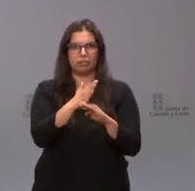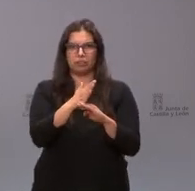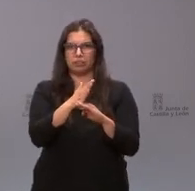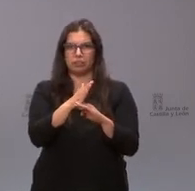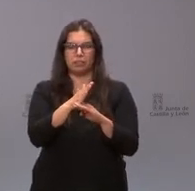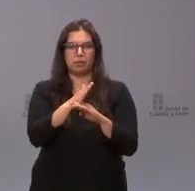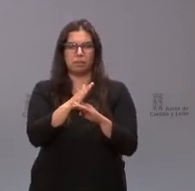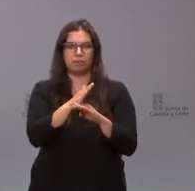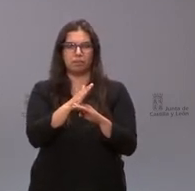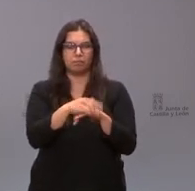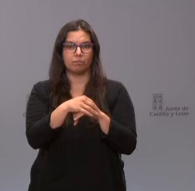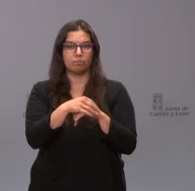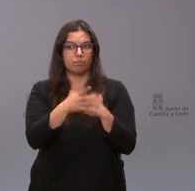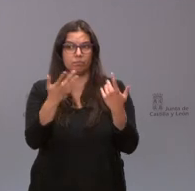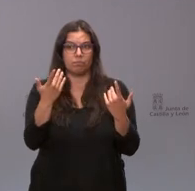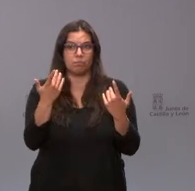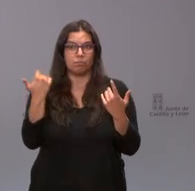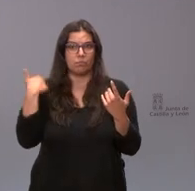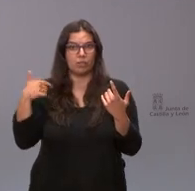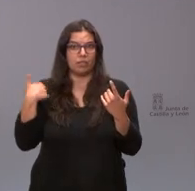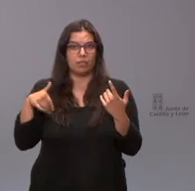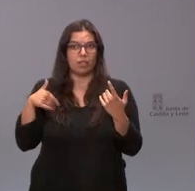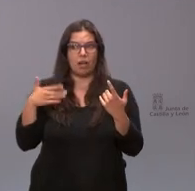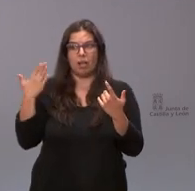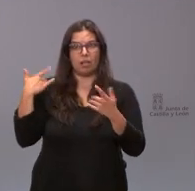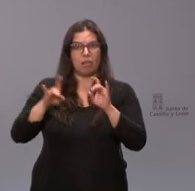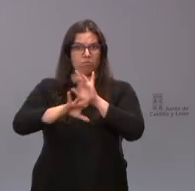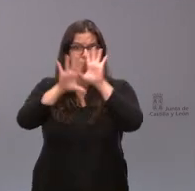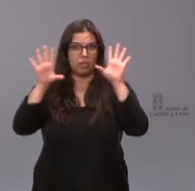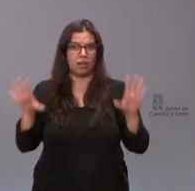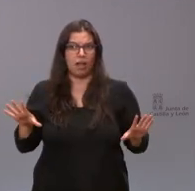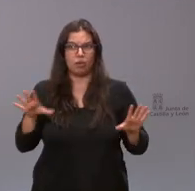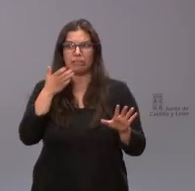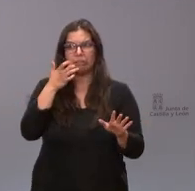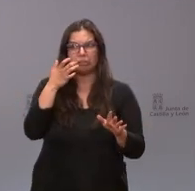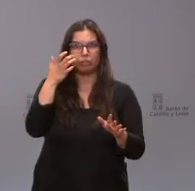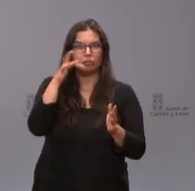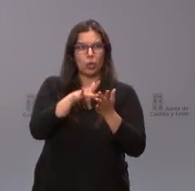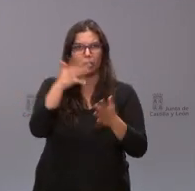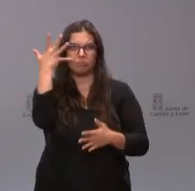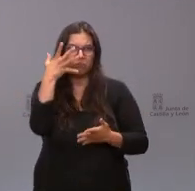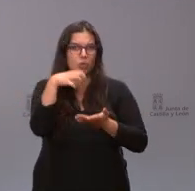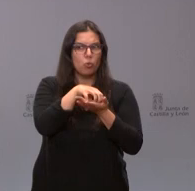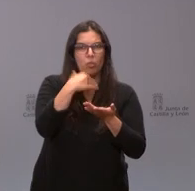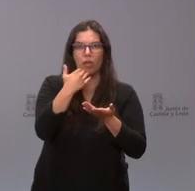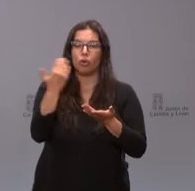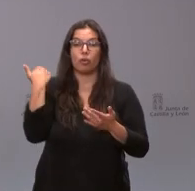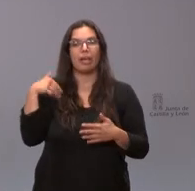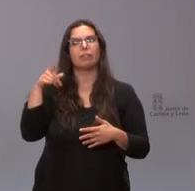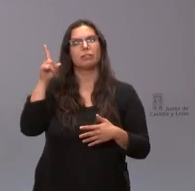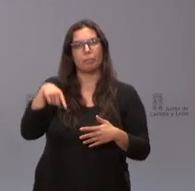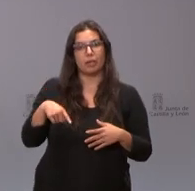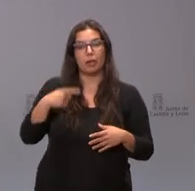explicaciones que aclaran cualquier cuestión y duda que pudiera haber en torno al mismo y que cuenta con el apoyo